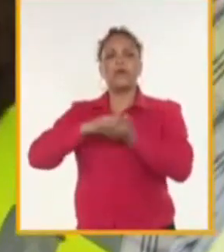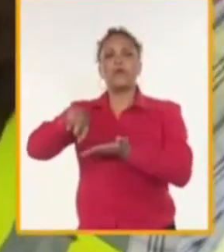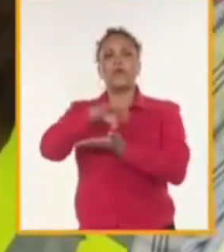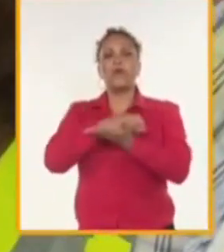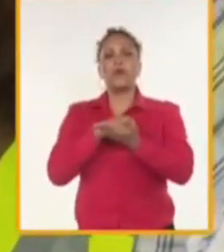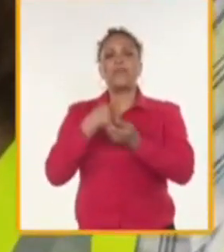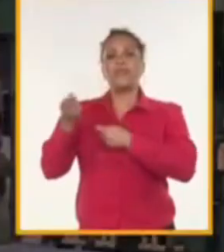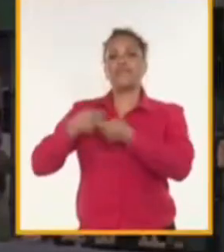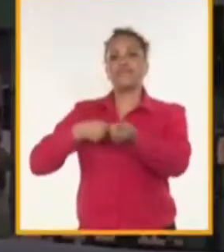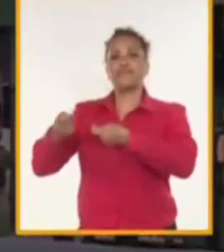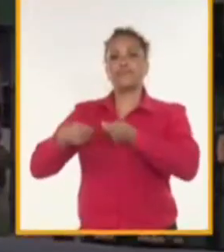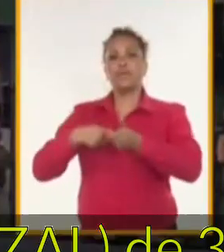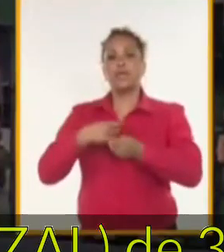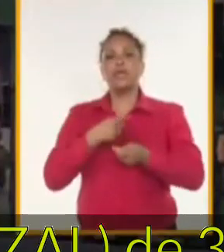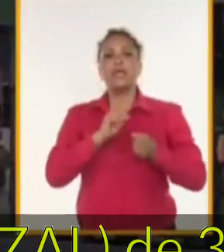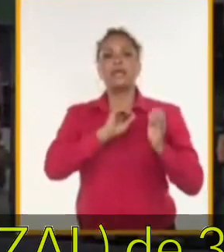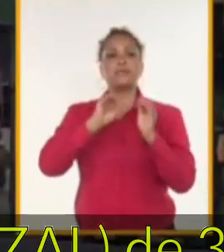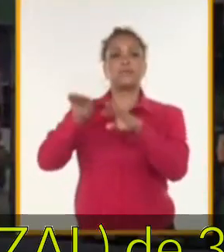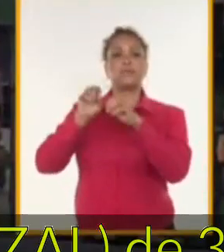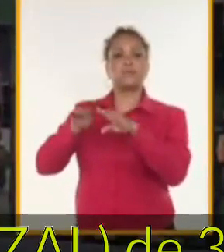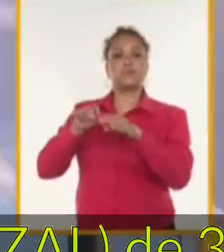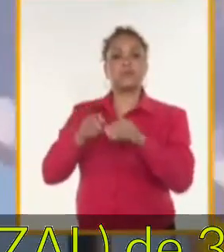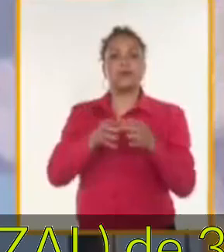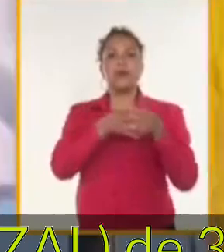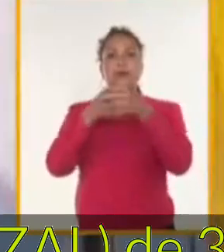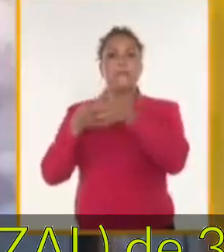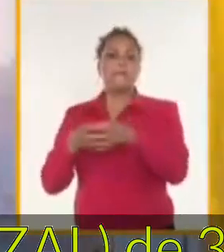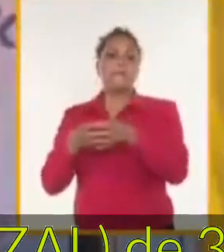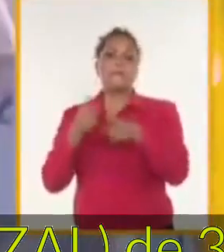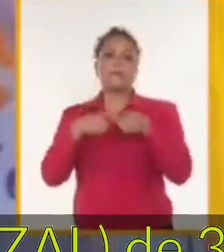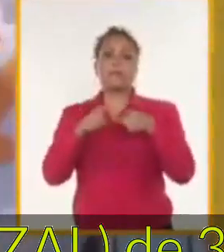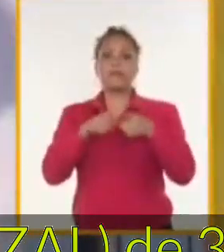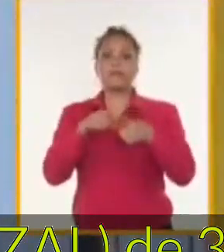transbordo y distribución de mercancías para la región.